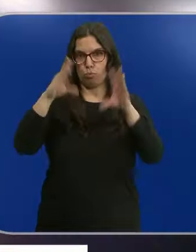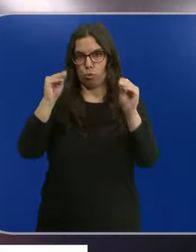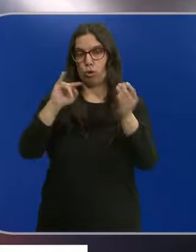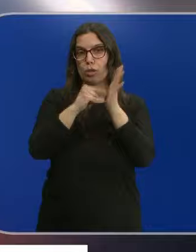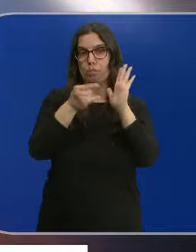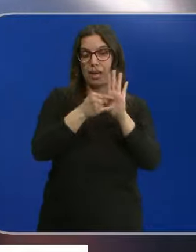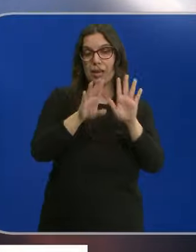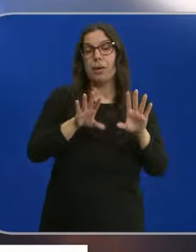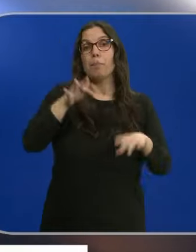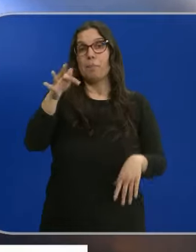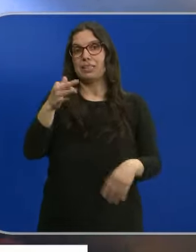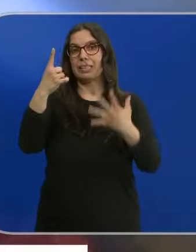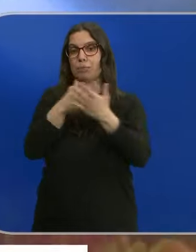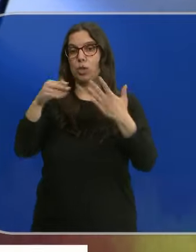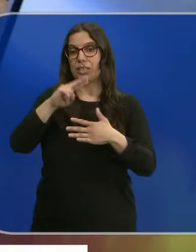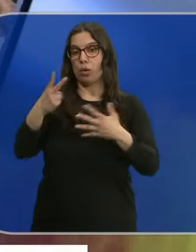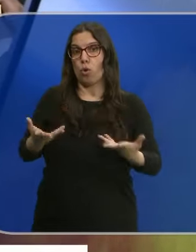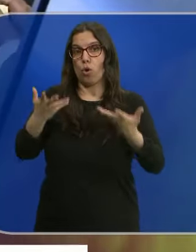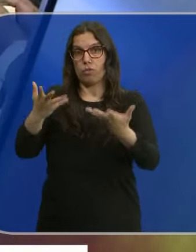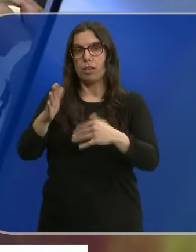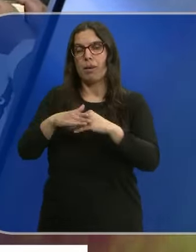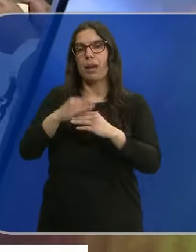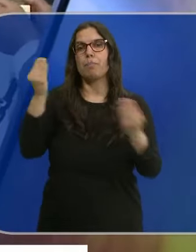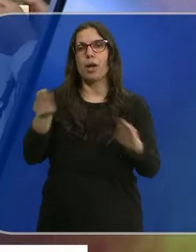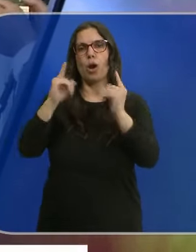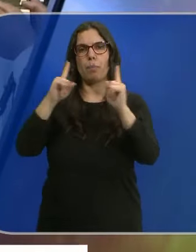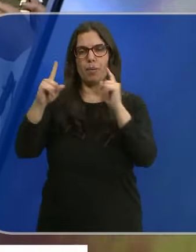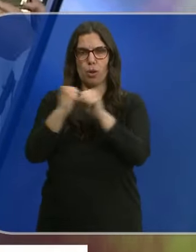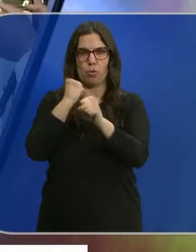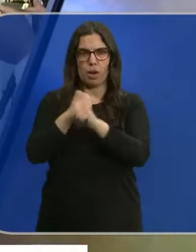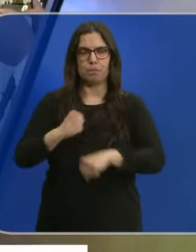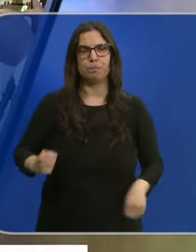los más de 6 millones de euros disponibles para mejorar la prevención laboral.